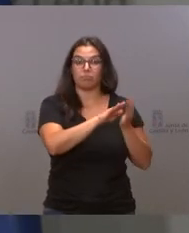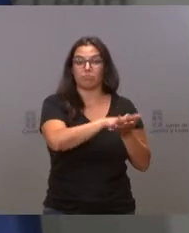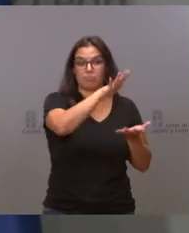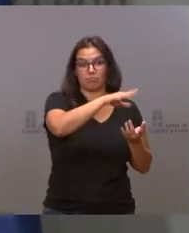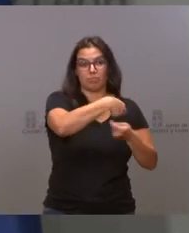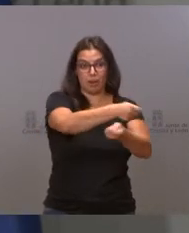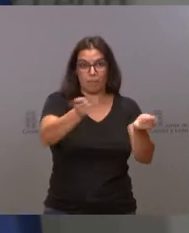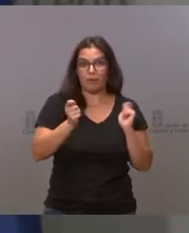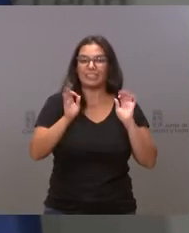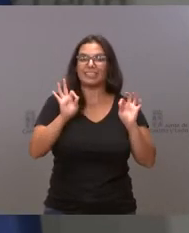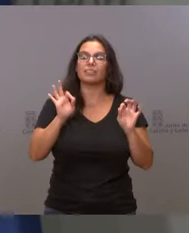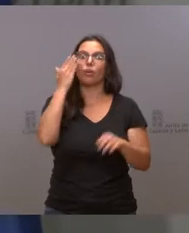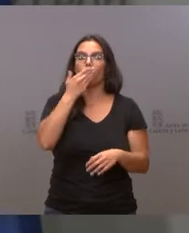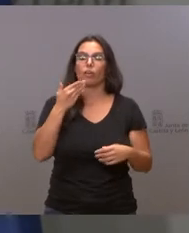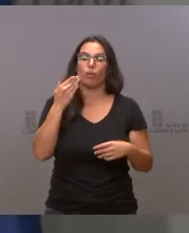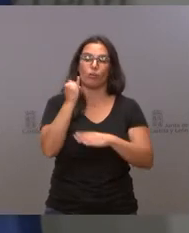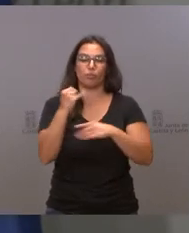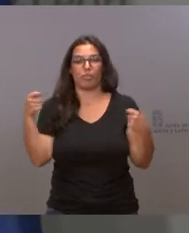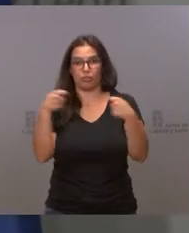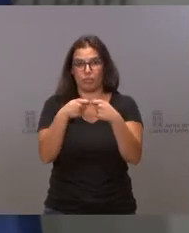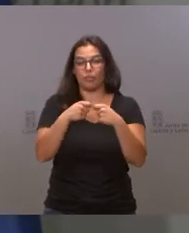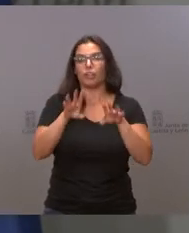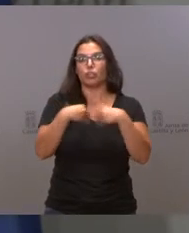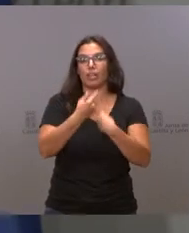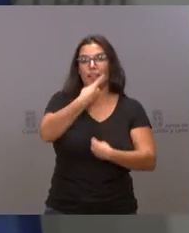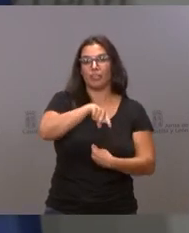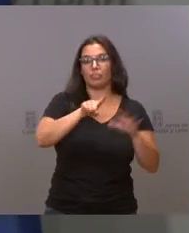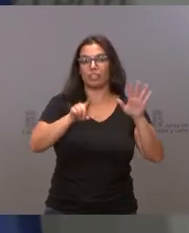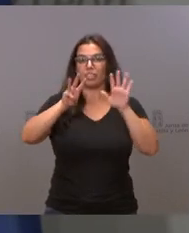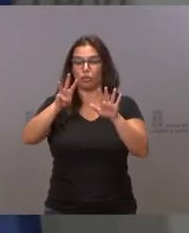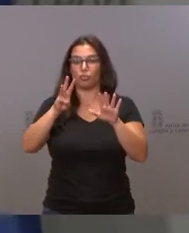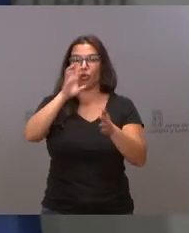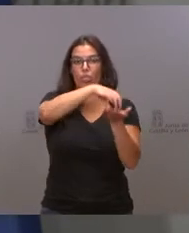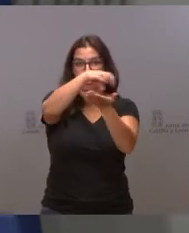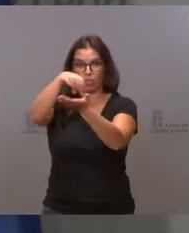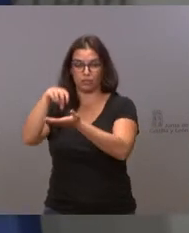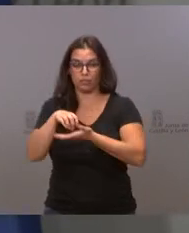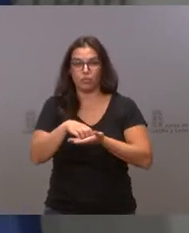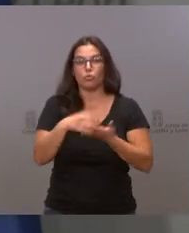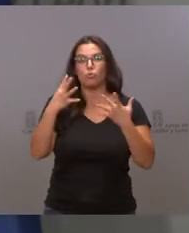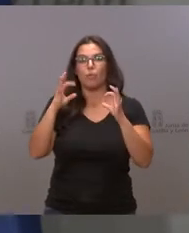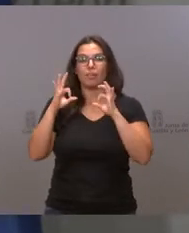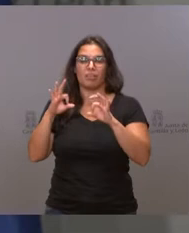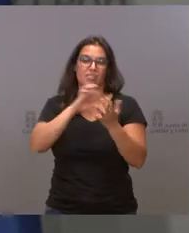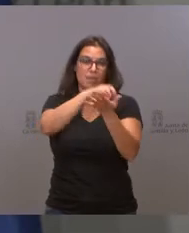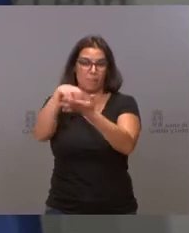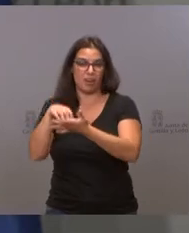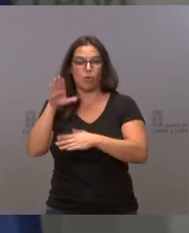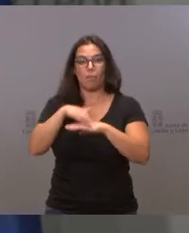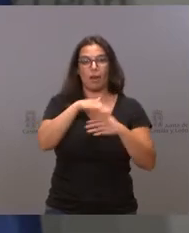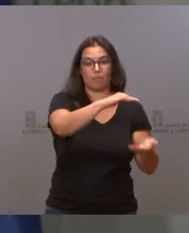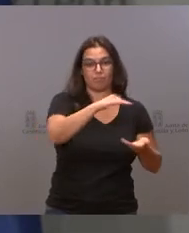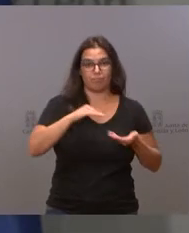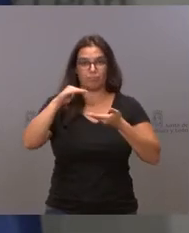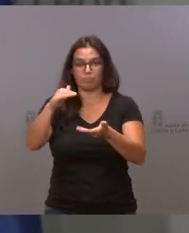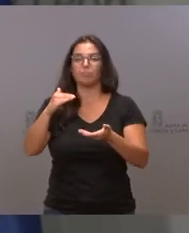comunidad. Se trata de un total de 168 centros y 9 seminarios para la gestión de este banco de libros de